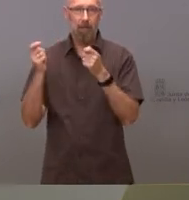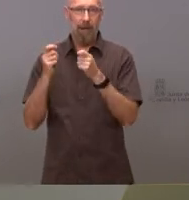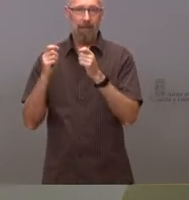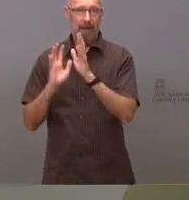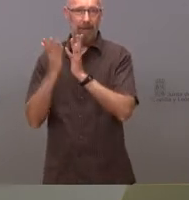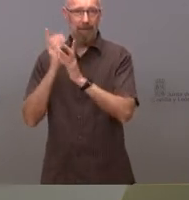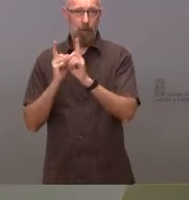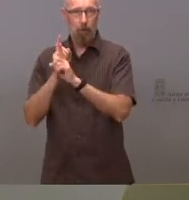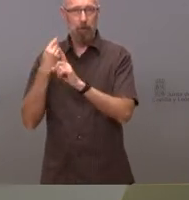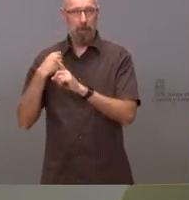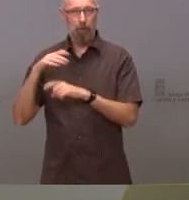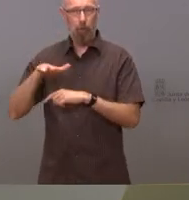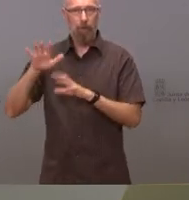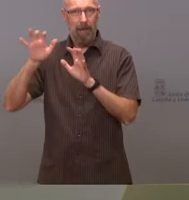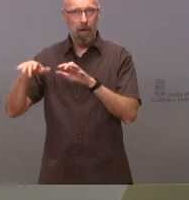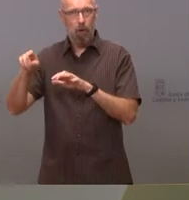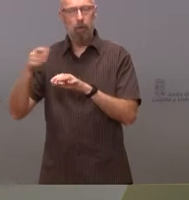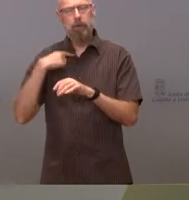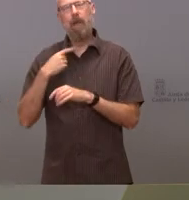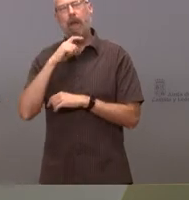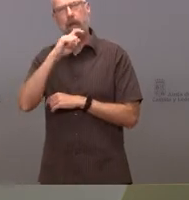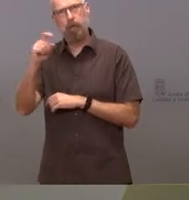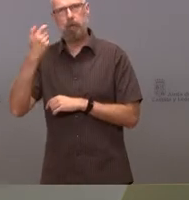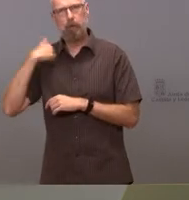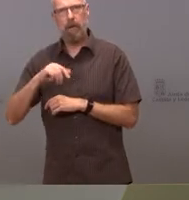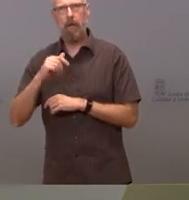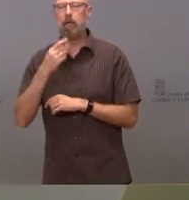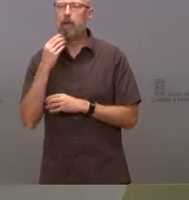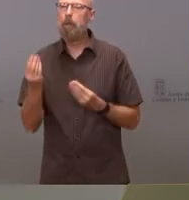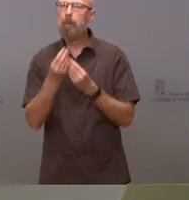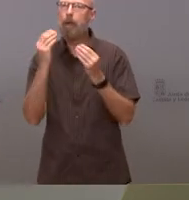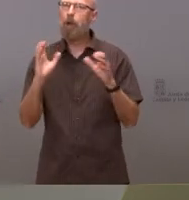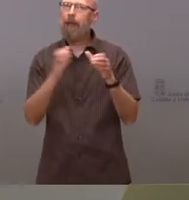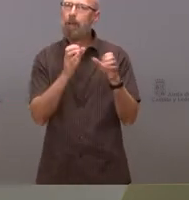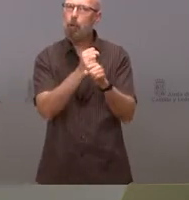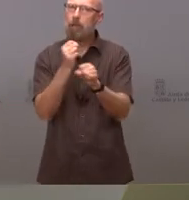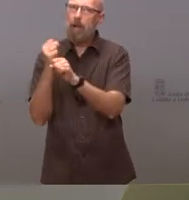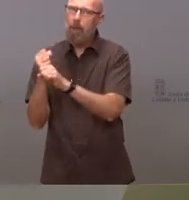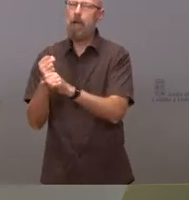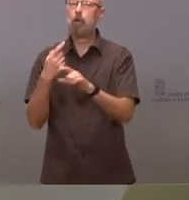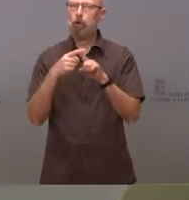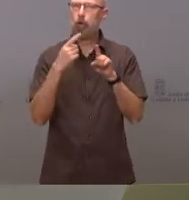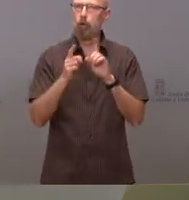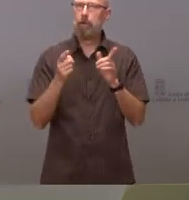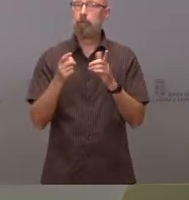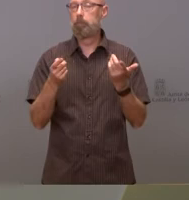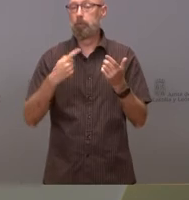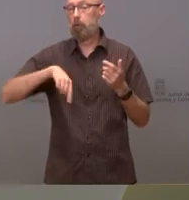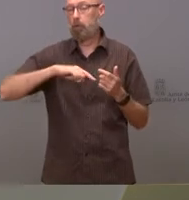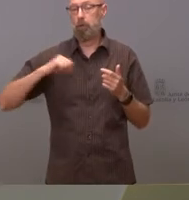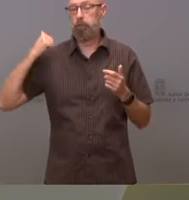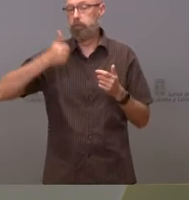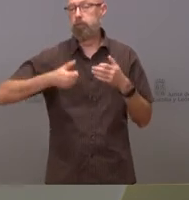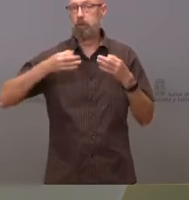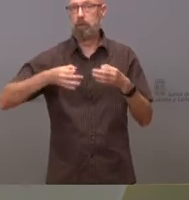autonómico que está en León ahí puse de manifiesto por las mejoras de tiempos de trabajo y por lo tanto nuestra vocación y la ha puesto de manifiesto el propio presidente